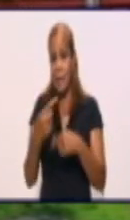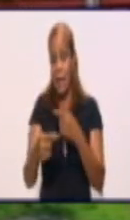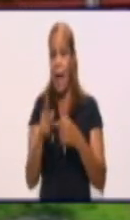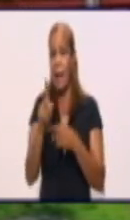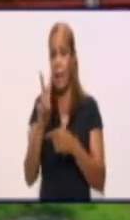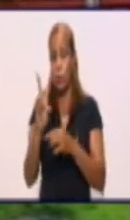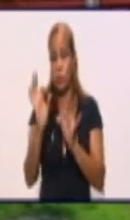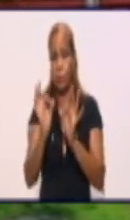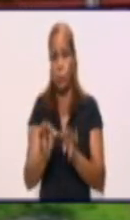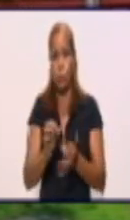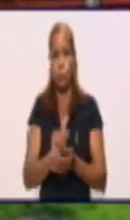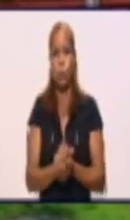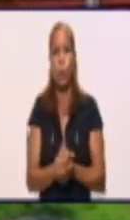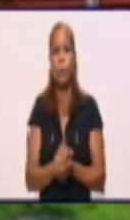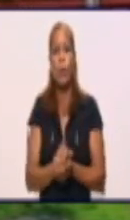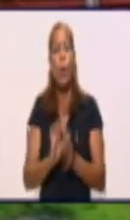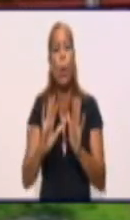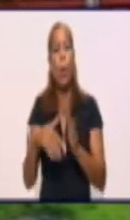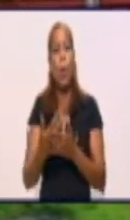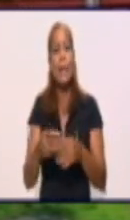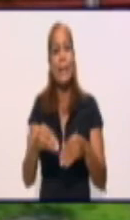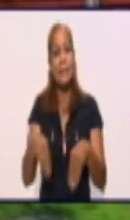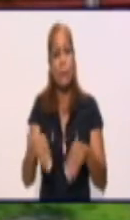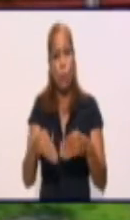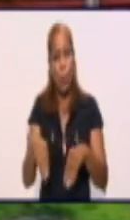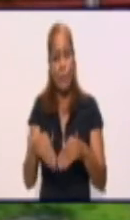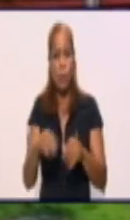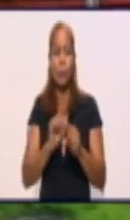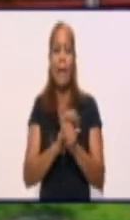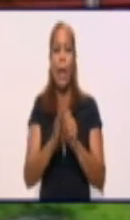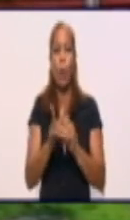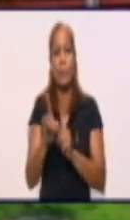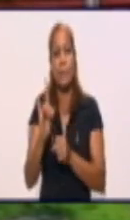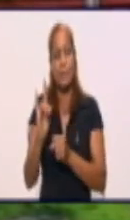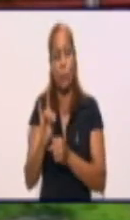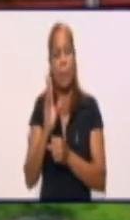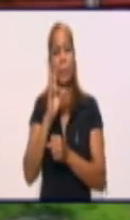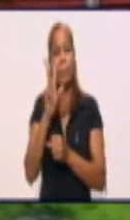todas con la situación epidemiológica de la COVID-19. Vamos a ver el material. Bien.